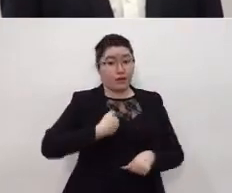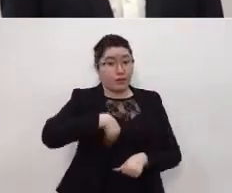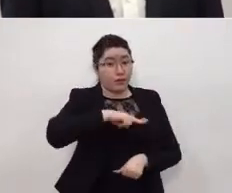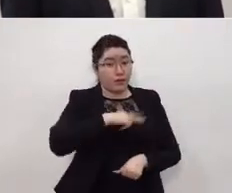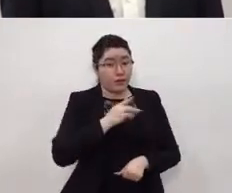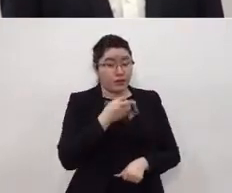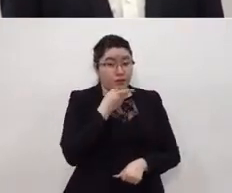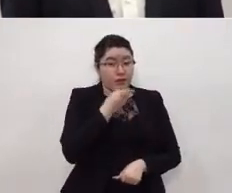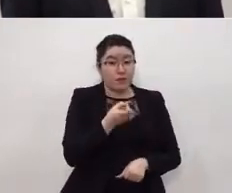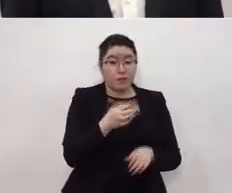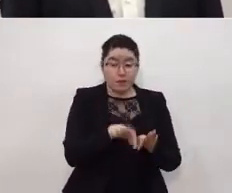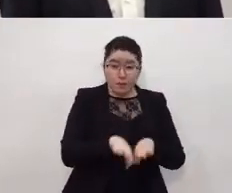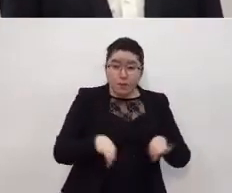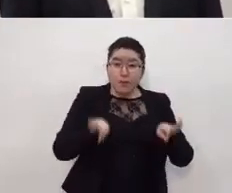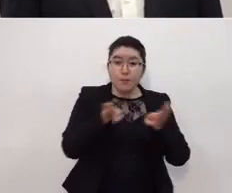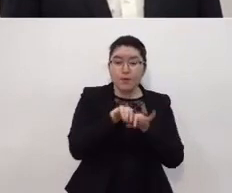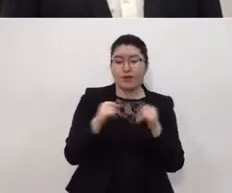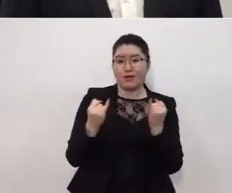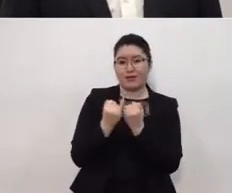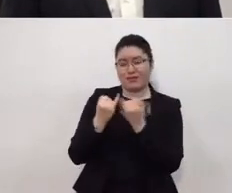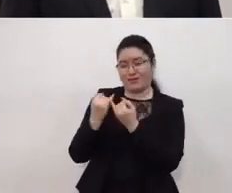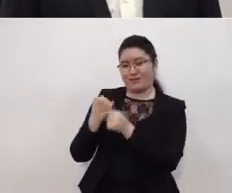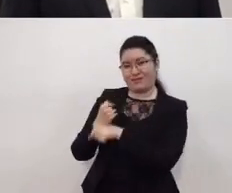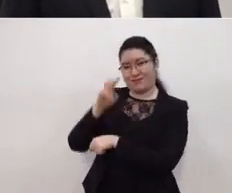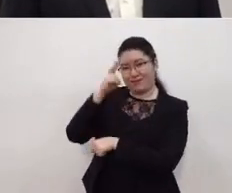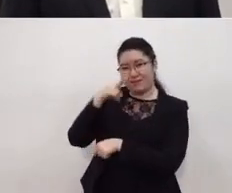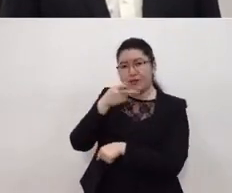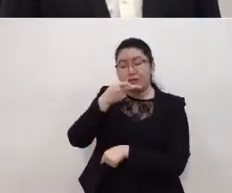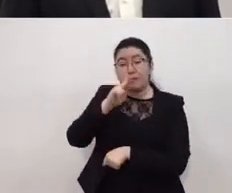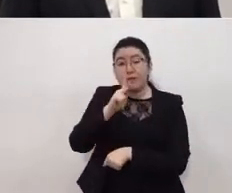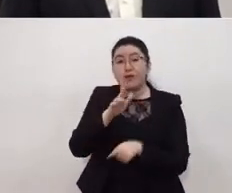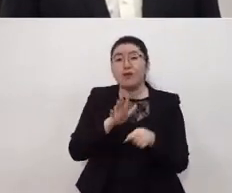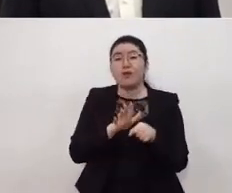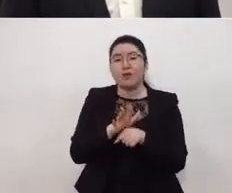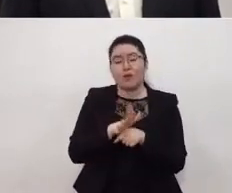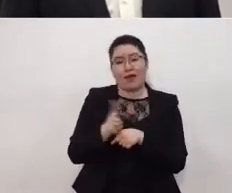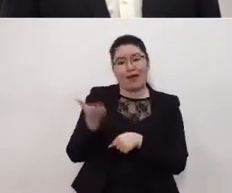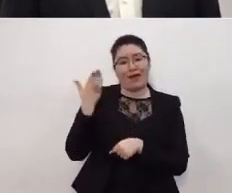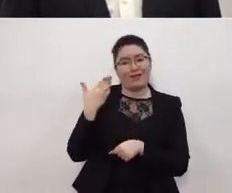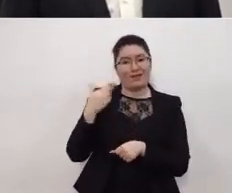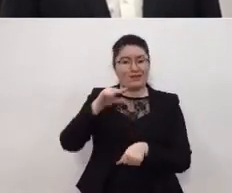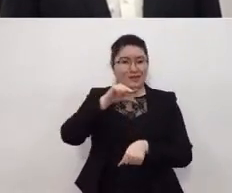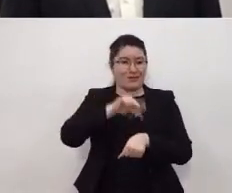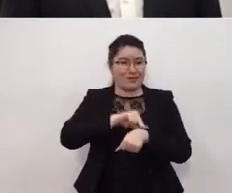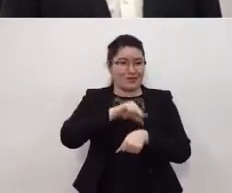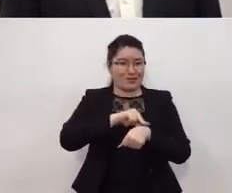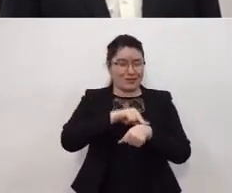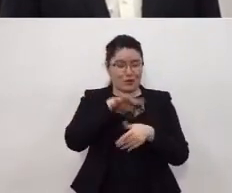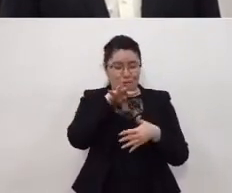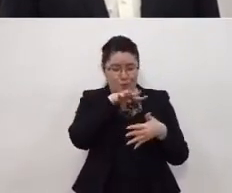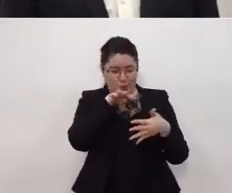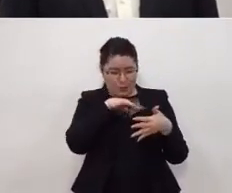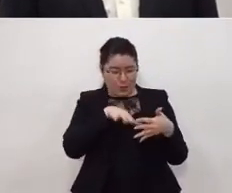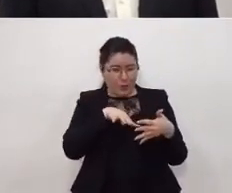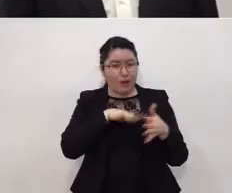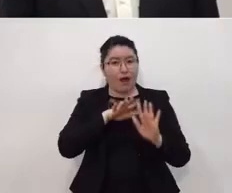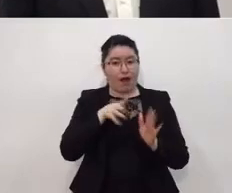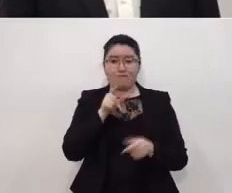esenciales junto con el Estado de México en su propia Gaceta pero son esencialmente las que leyó el doctor Hugo López-Gatell